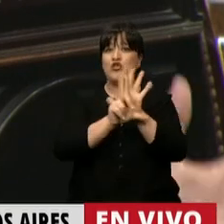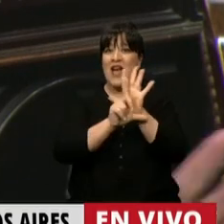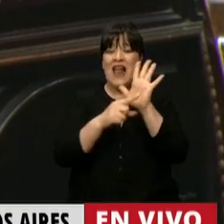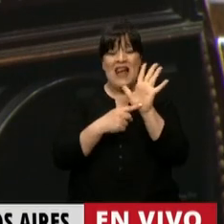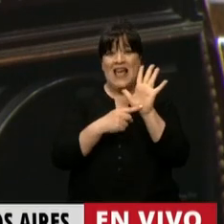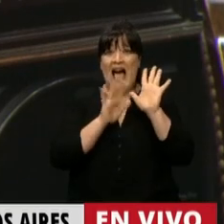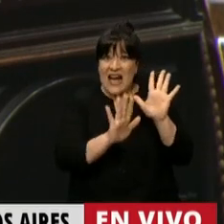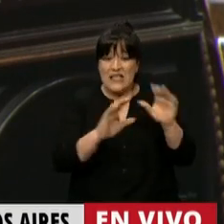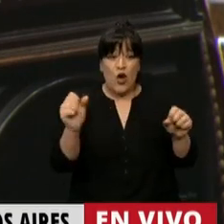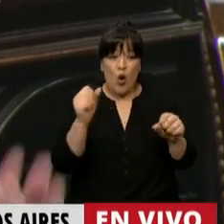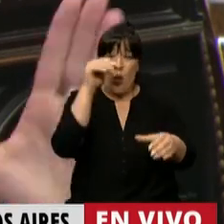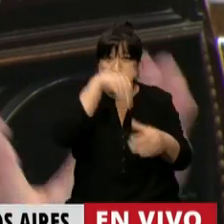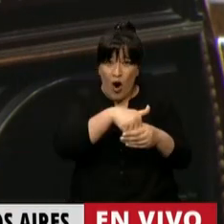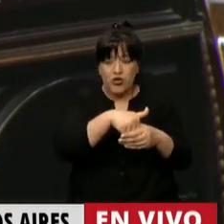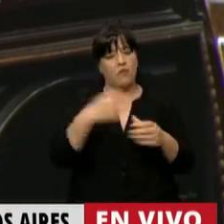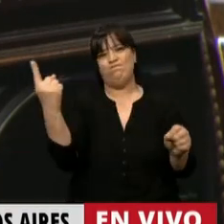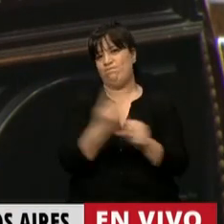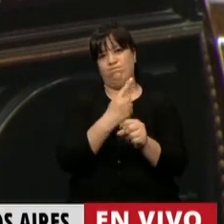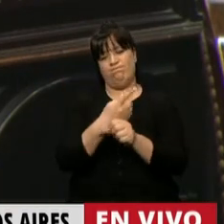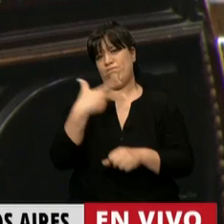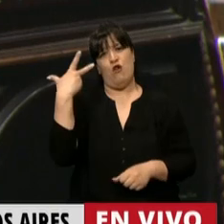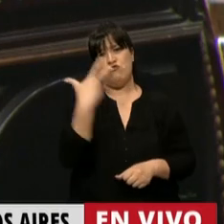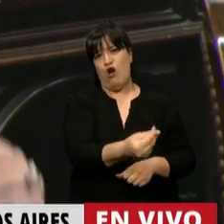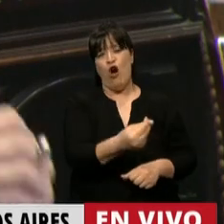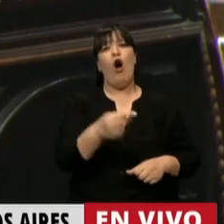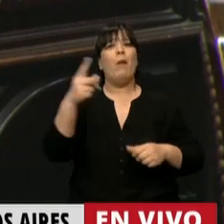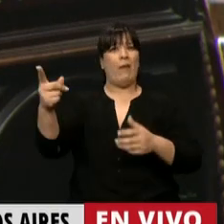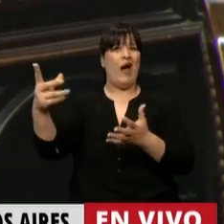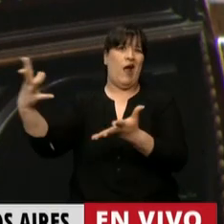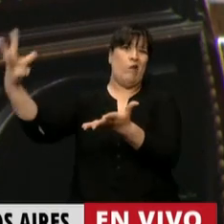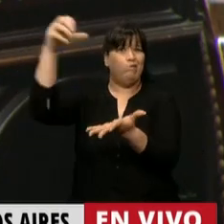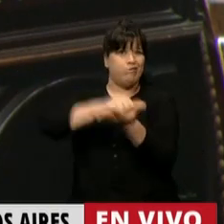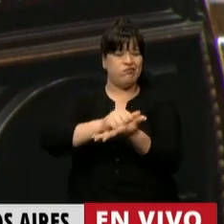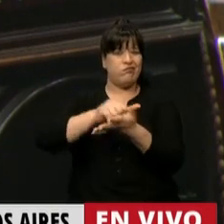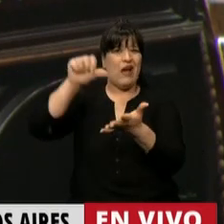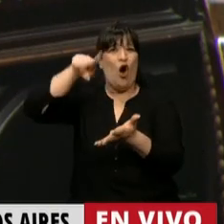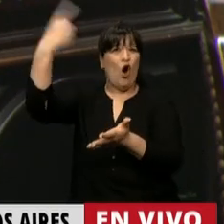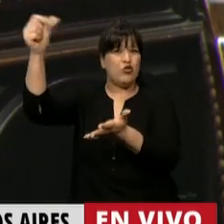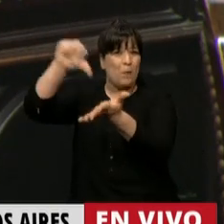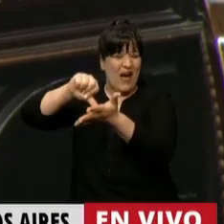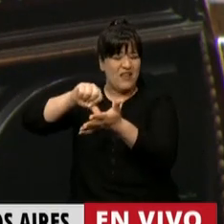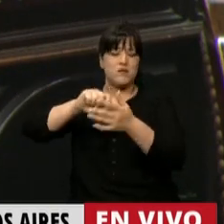así no se puede votar. Nos oponemos a la jurisdicción extranjera, nos oponemos a la renuncia